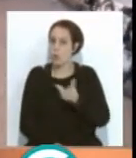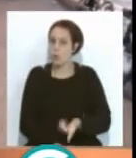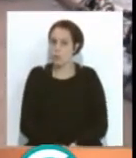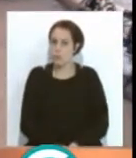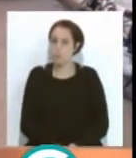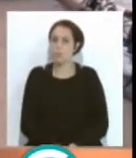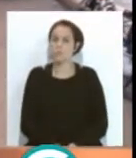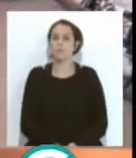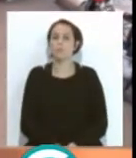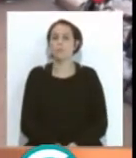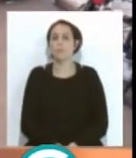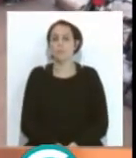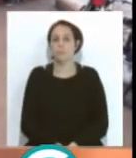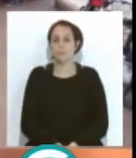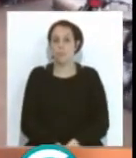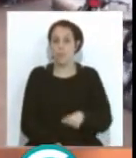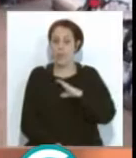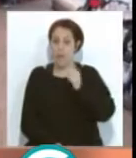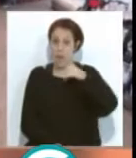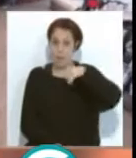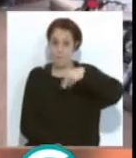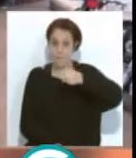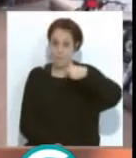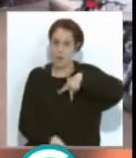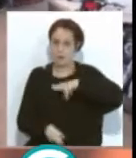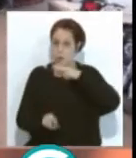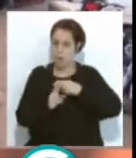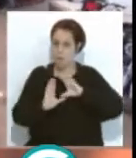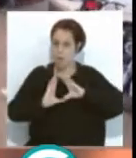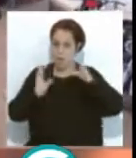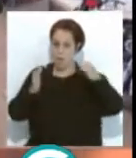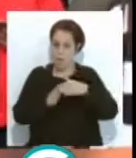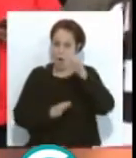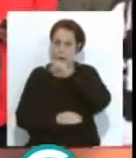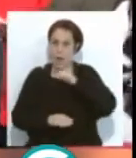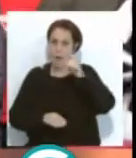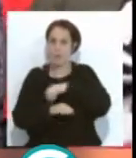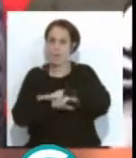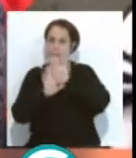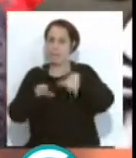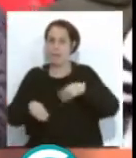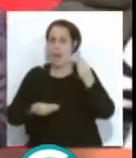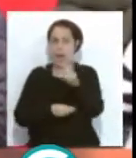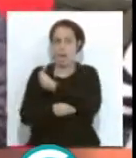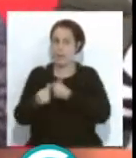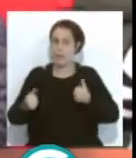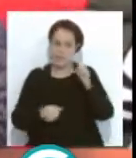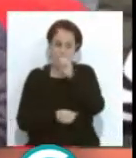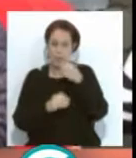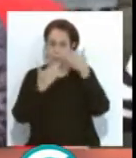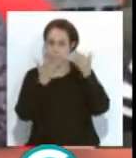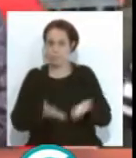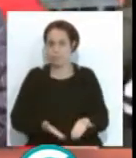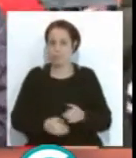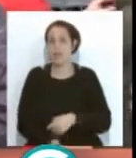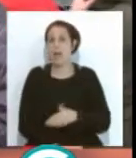incluso por lo menos desde Caimán se le está cantando al ambiente de la final del Falla. Entonces era con los políticos y ahora es